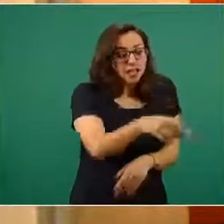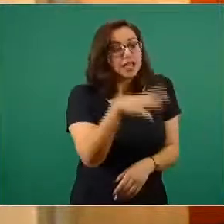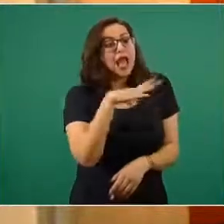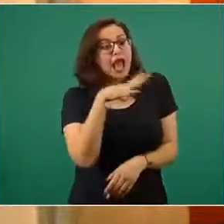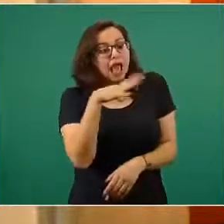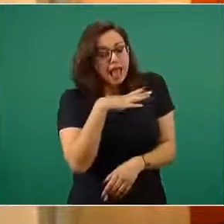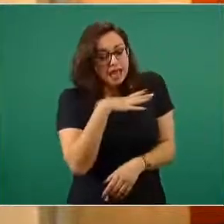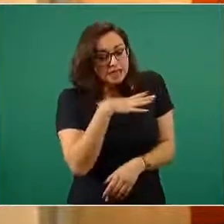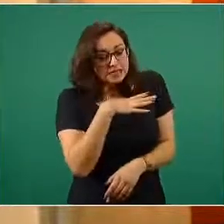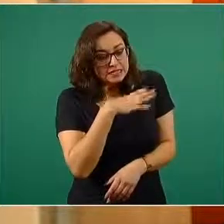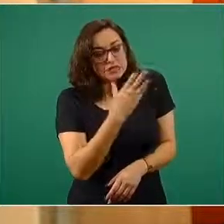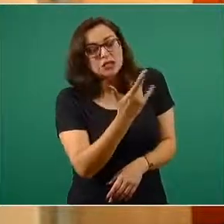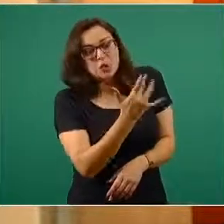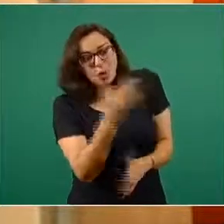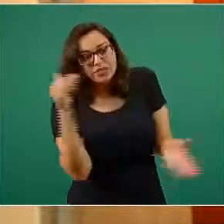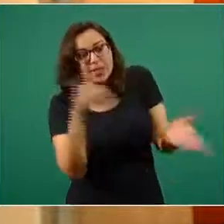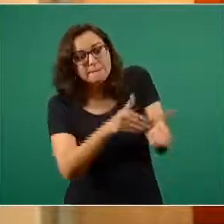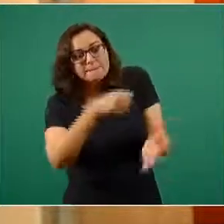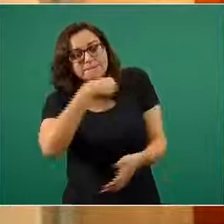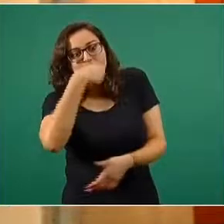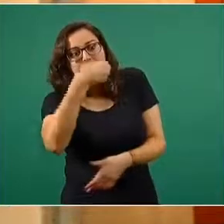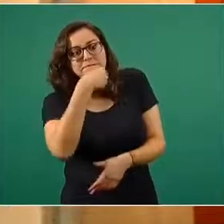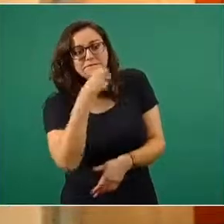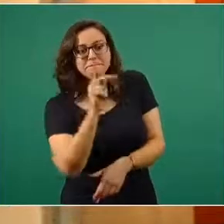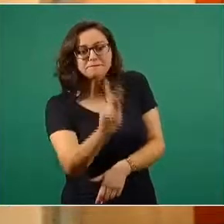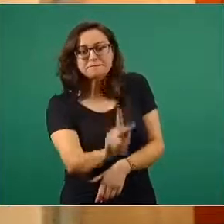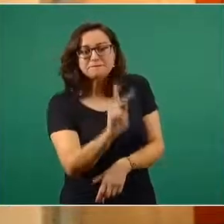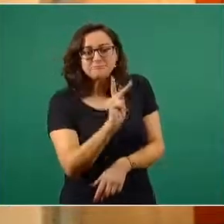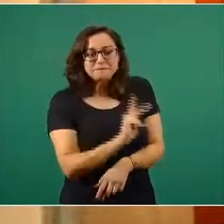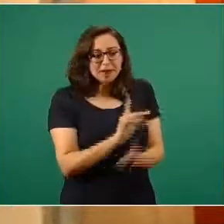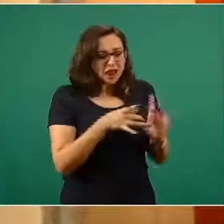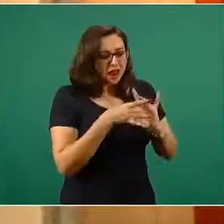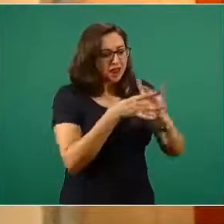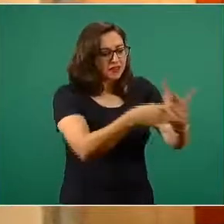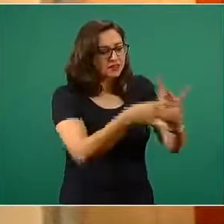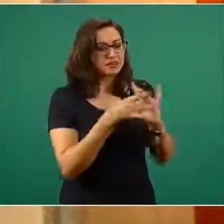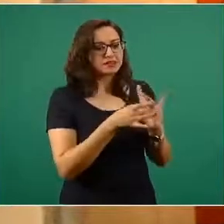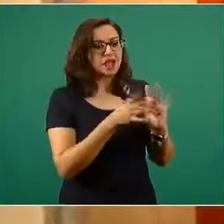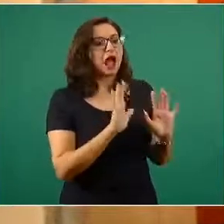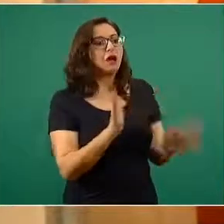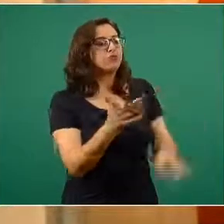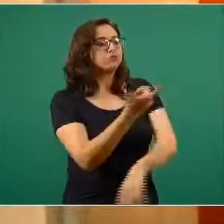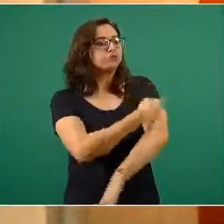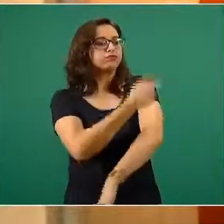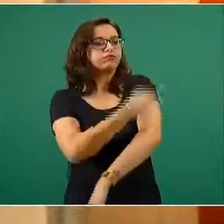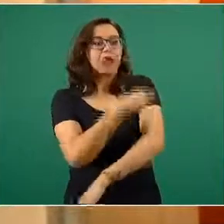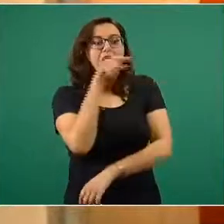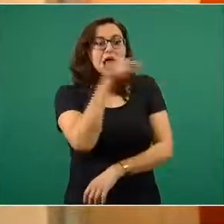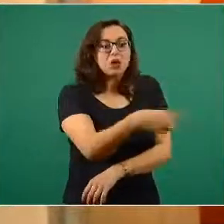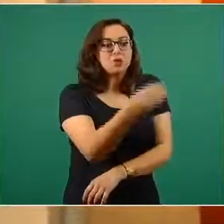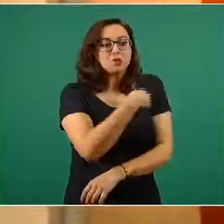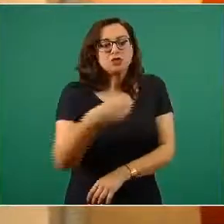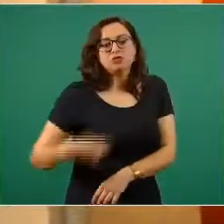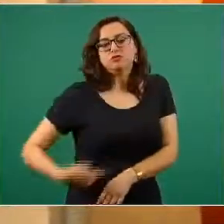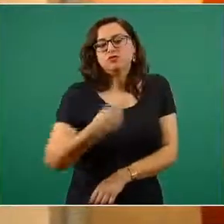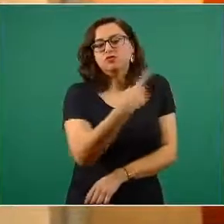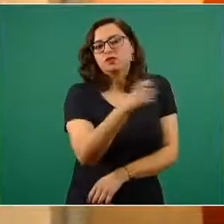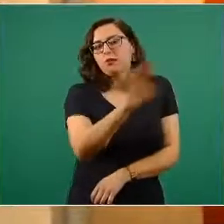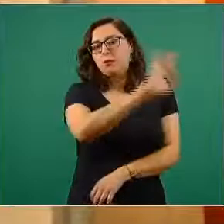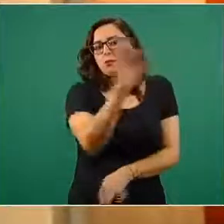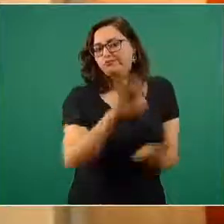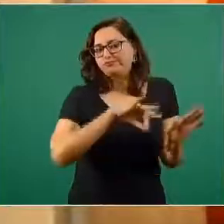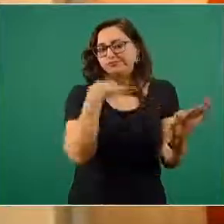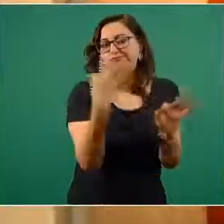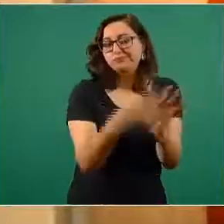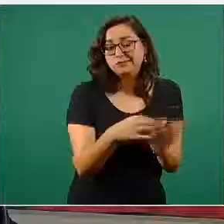cubriremos al 100 por ciento de estas personas adultas mayores de ese municipio con esas 50 mil dosis.